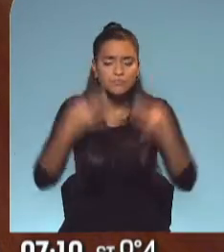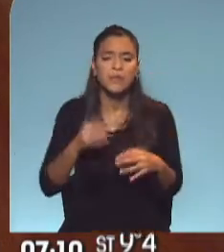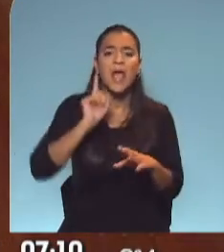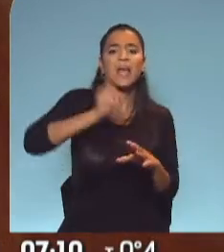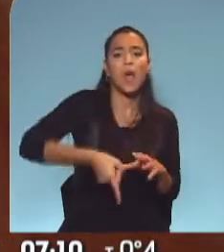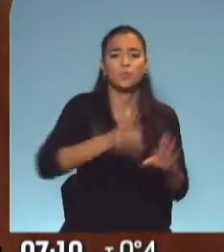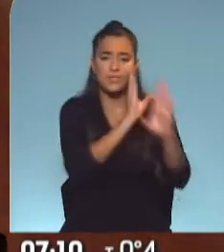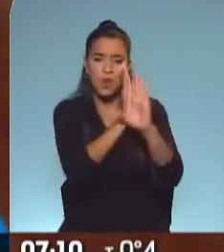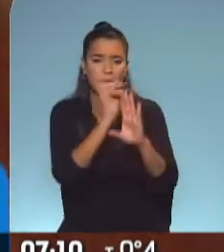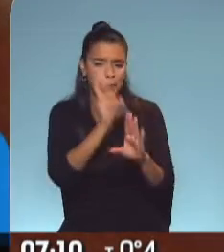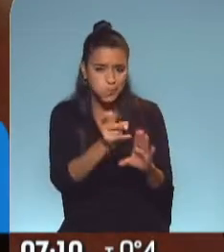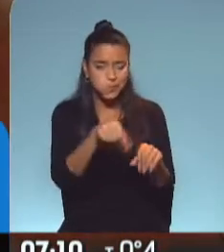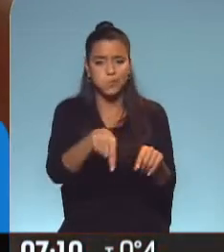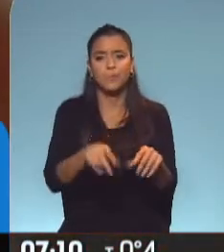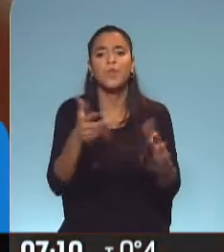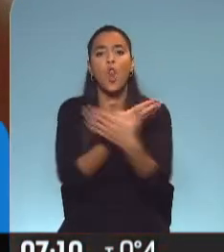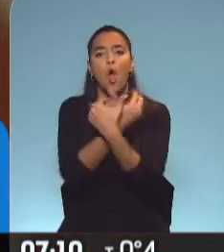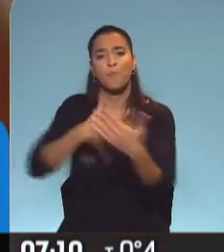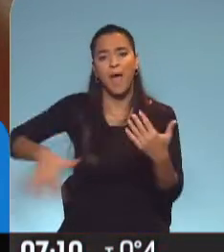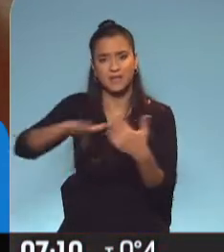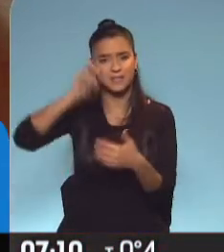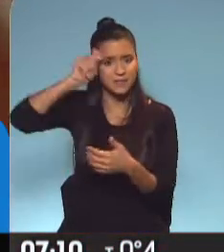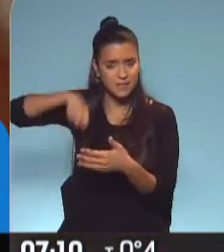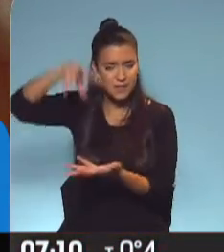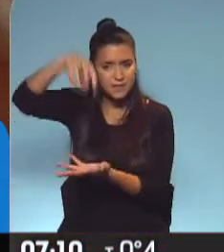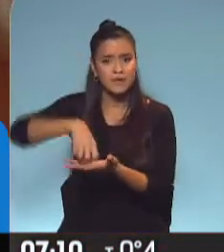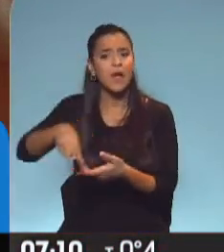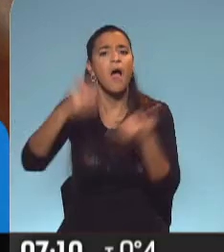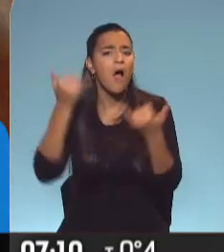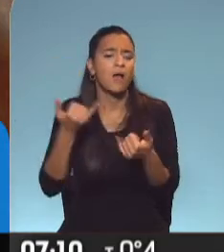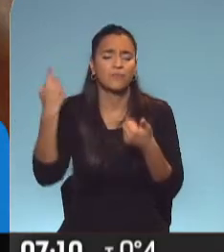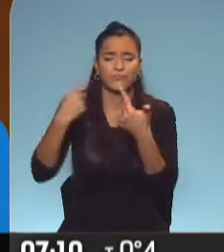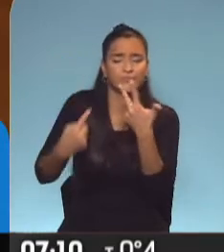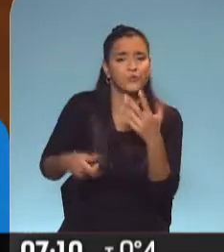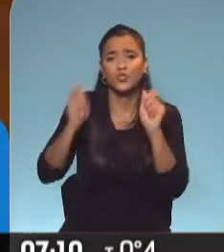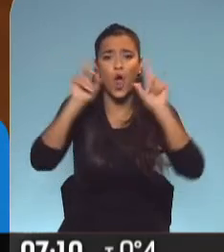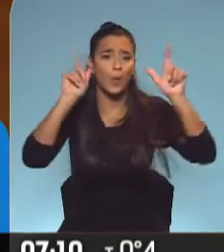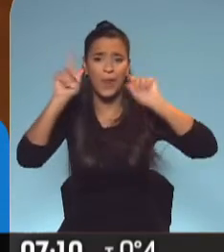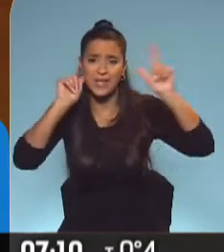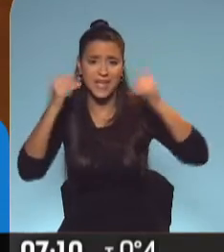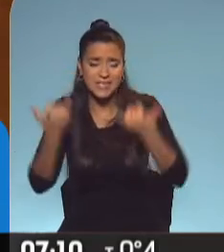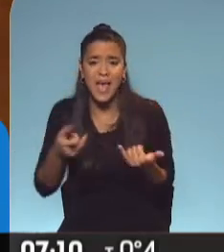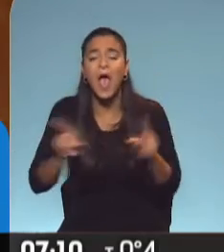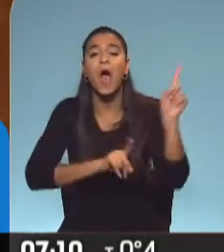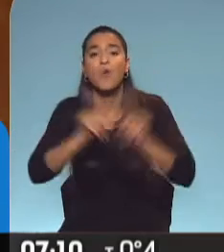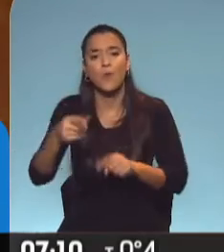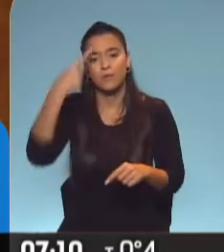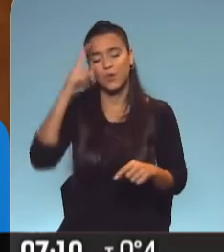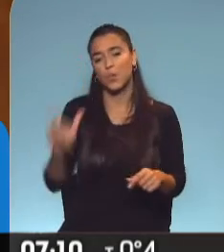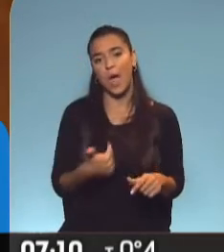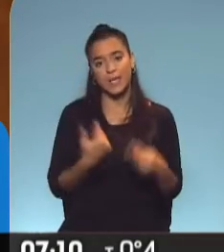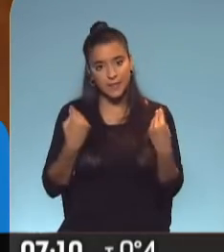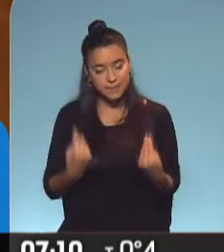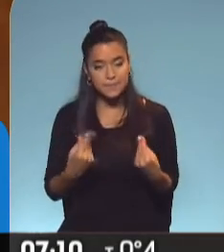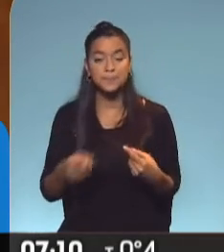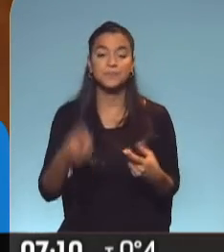la causa por espionaje ilegal que tramita en Lomas de Zamora, que es una fuente inagotable de sorpresas, algunas de ellas que parecen insólitas.